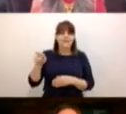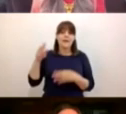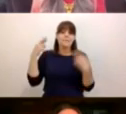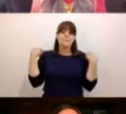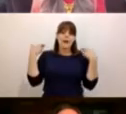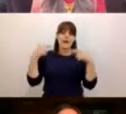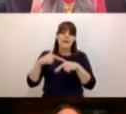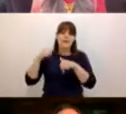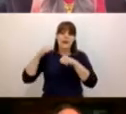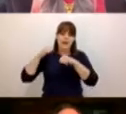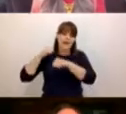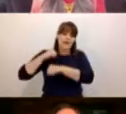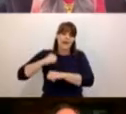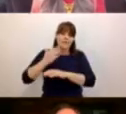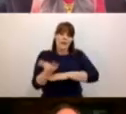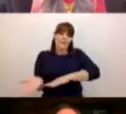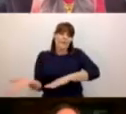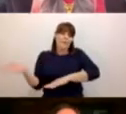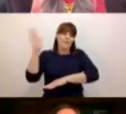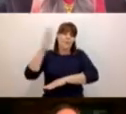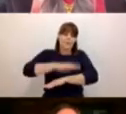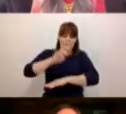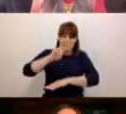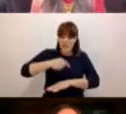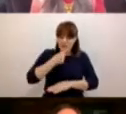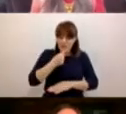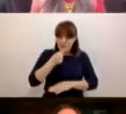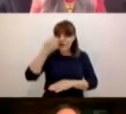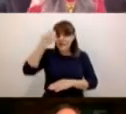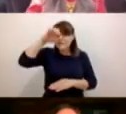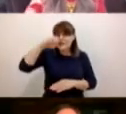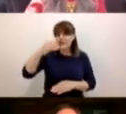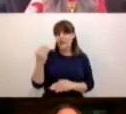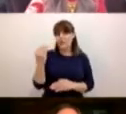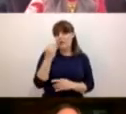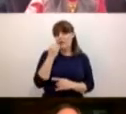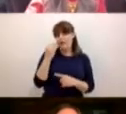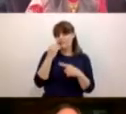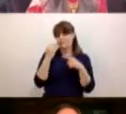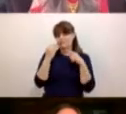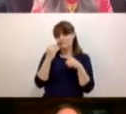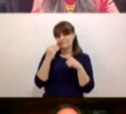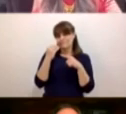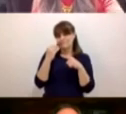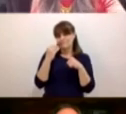los niños extrañan la comida, extrañan especialmente el escabeche.